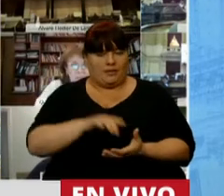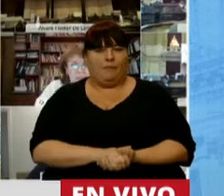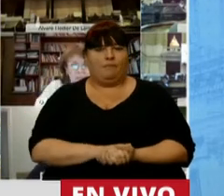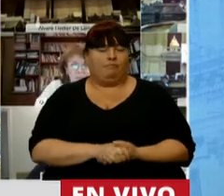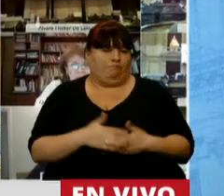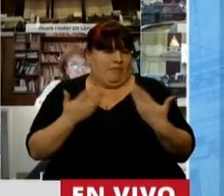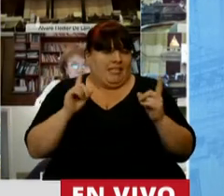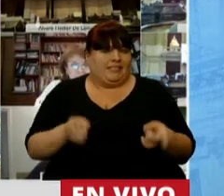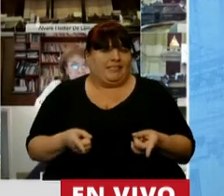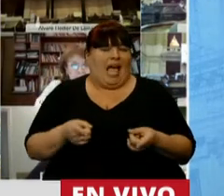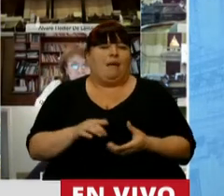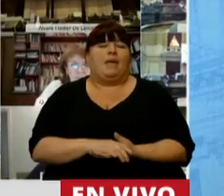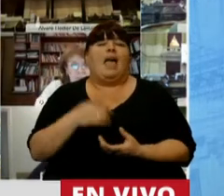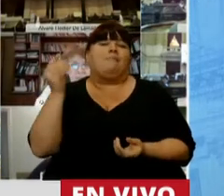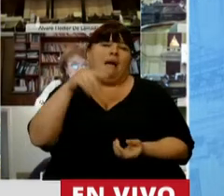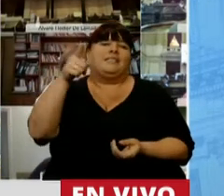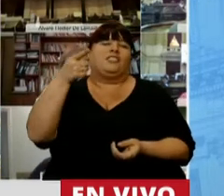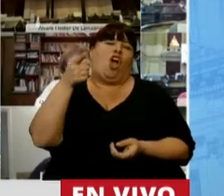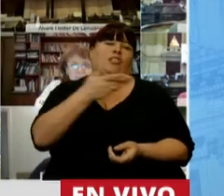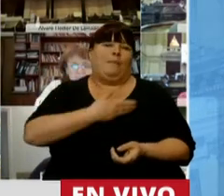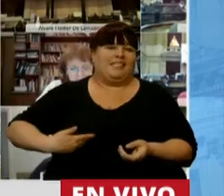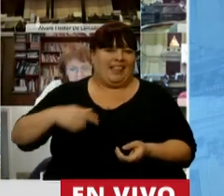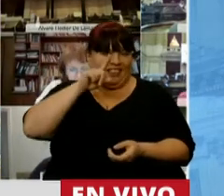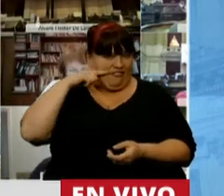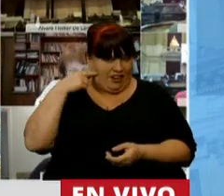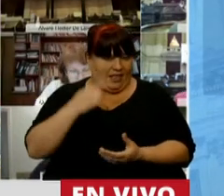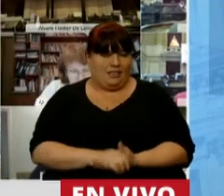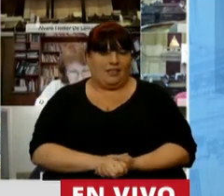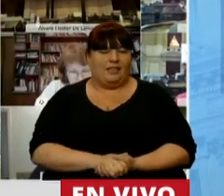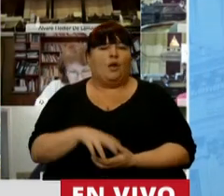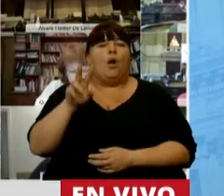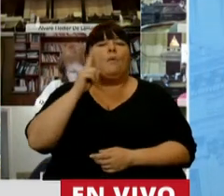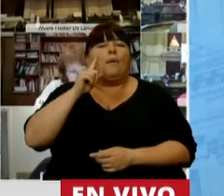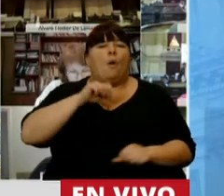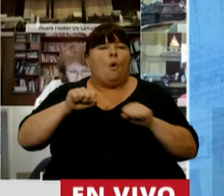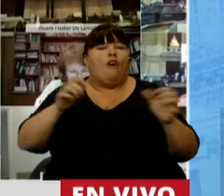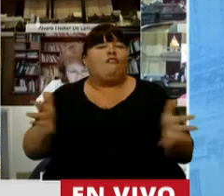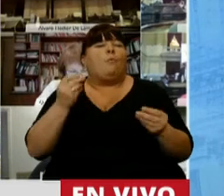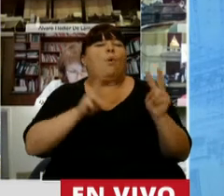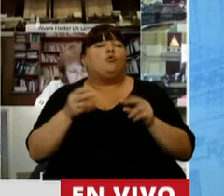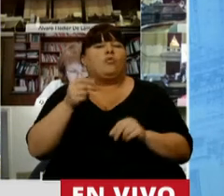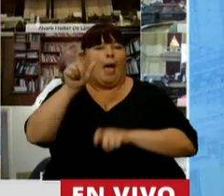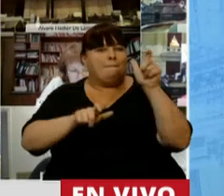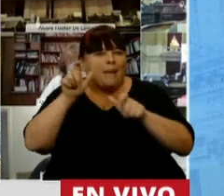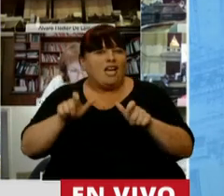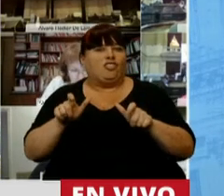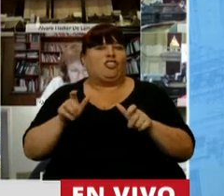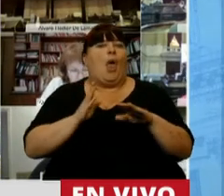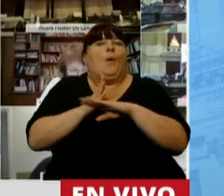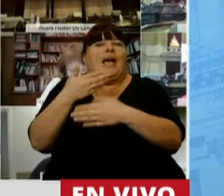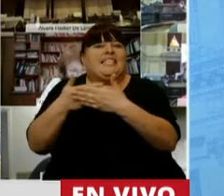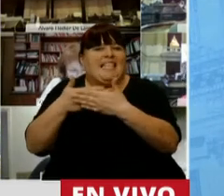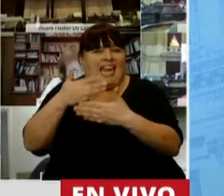y por supuesto por añadidura al señor presidente de la Nación. Fomentan que las personas se acerquen al límite de la